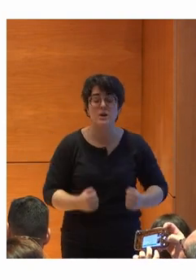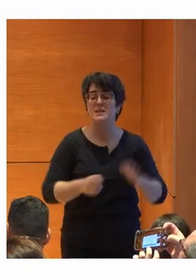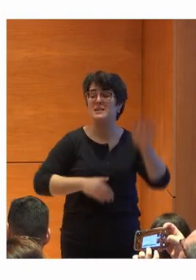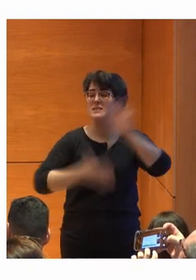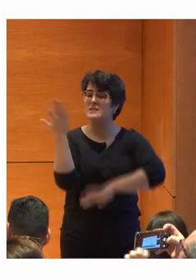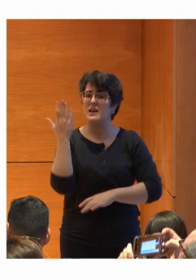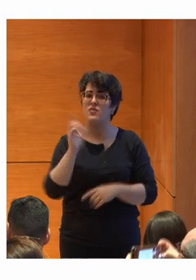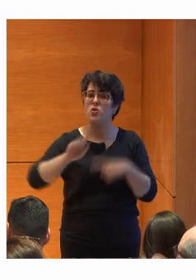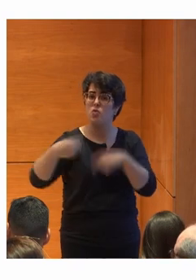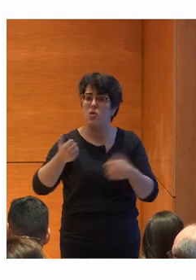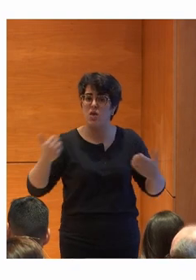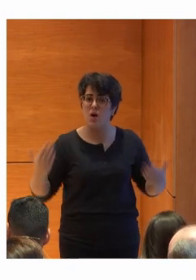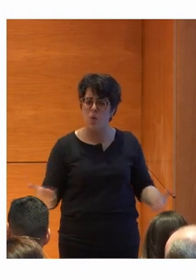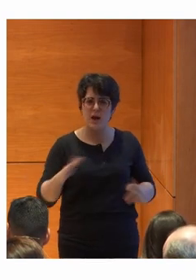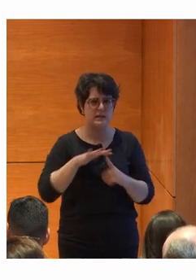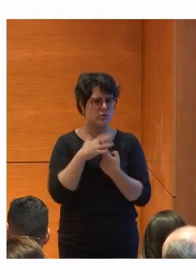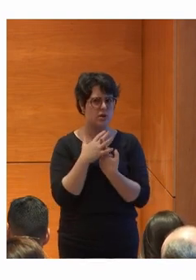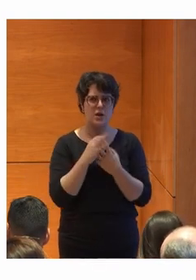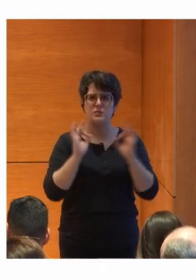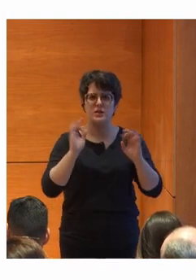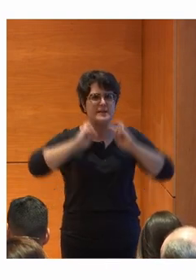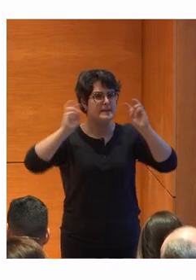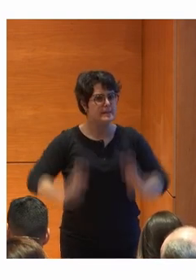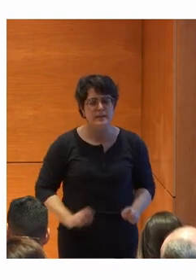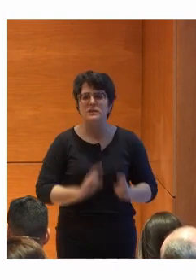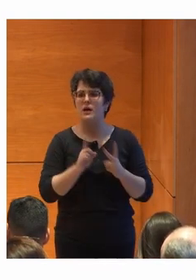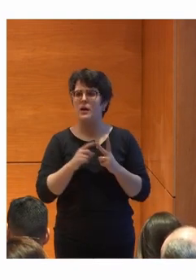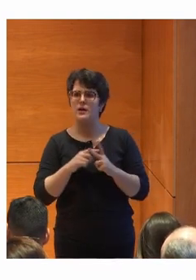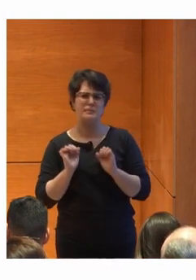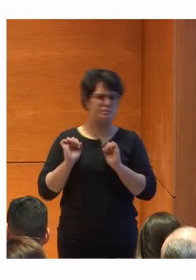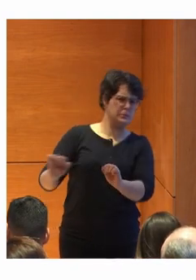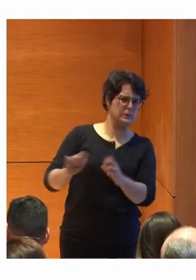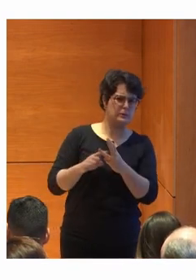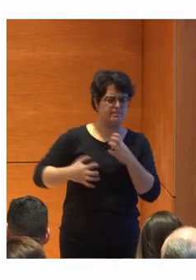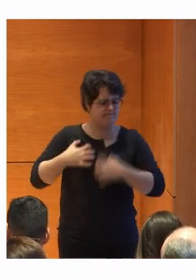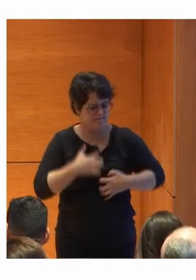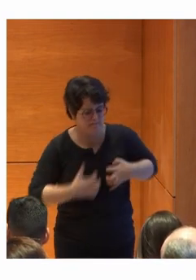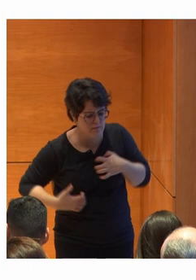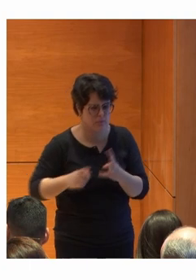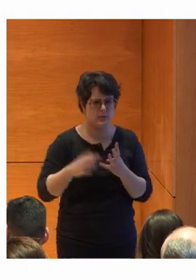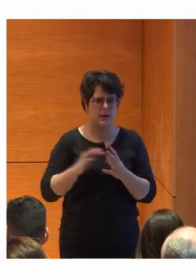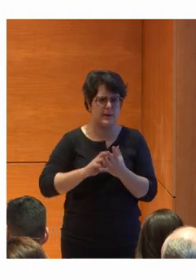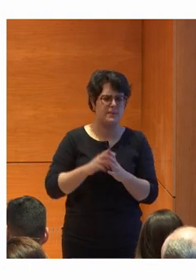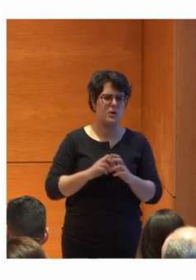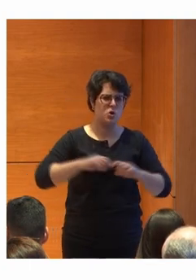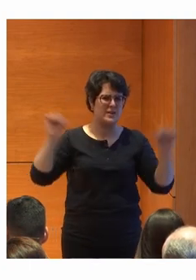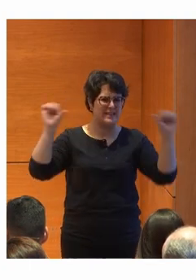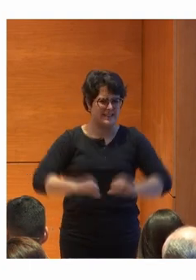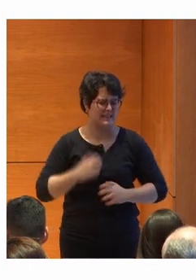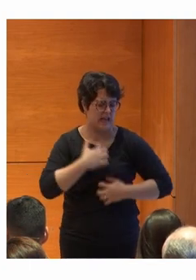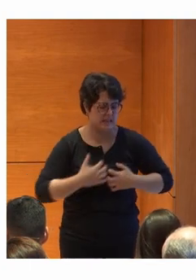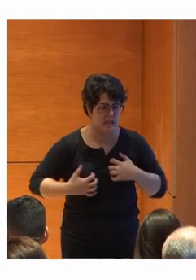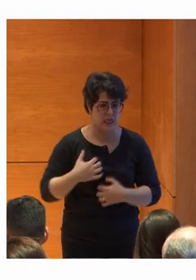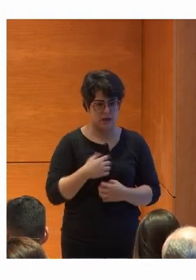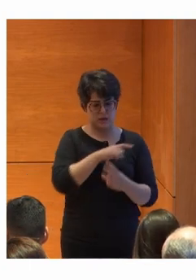tiene como consecuencia situaciones de estrés, de intolerancia, de malestar o incluso crisis de ansiedad. Bueno, con todos